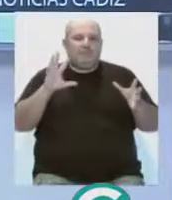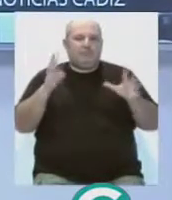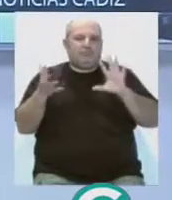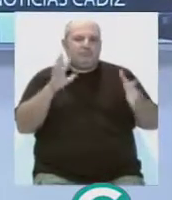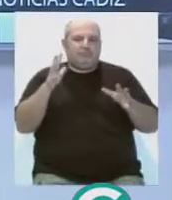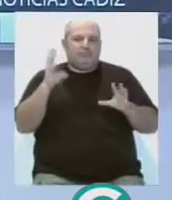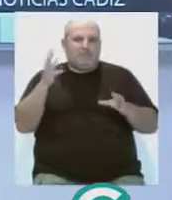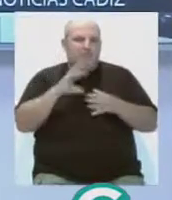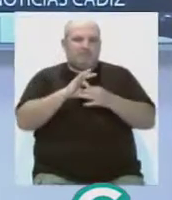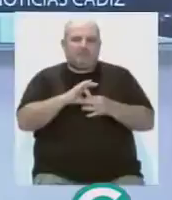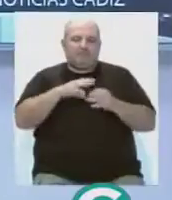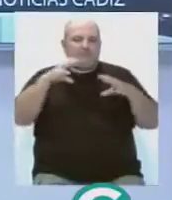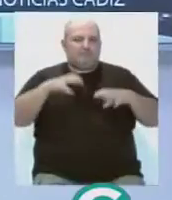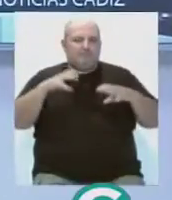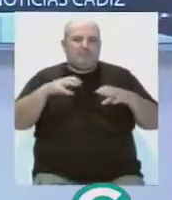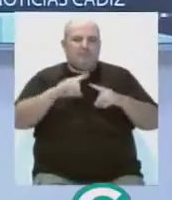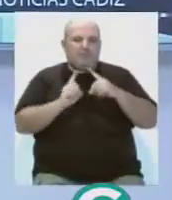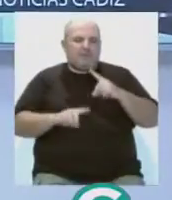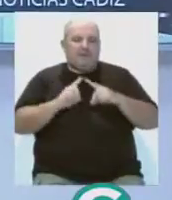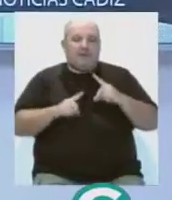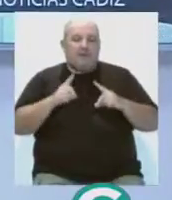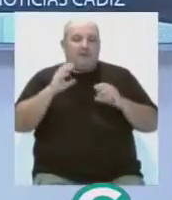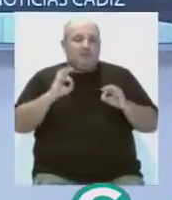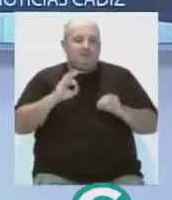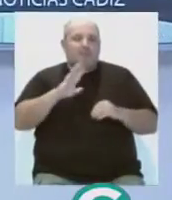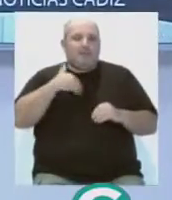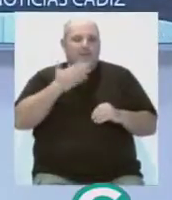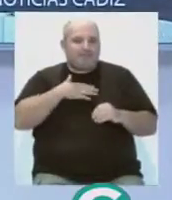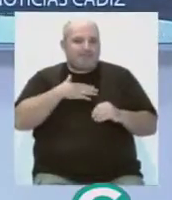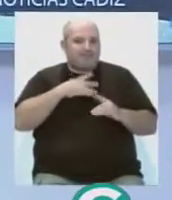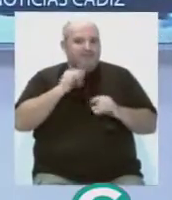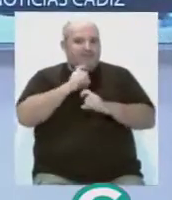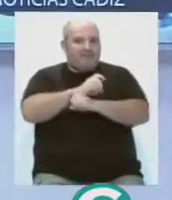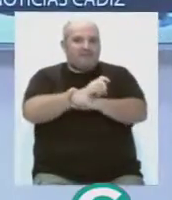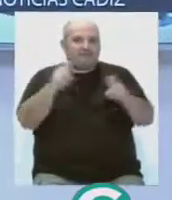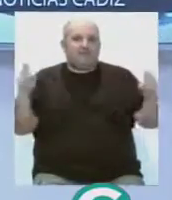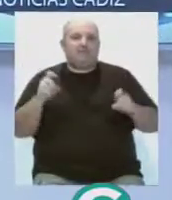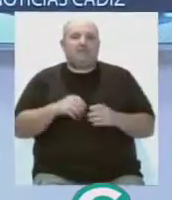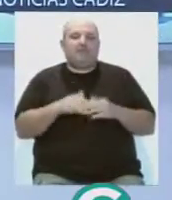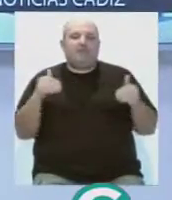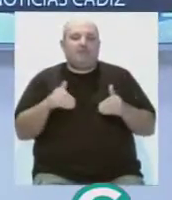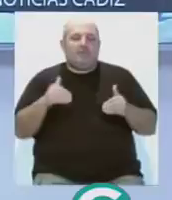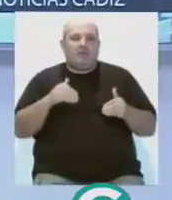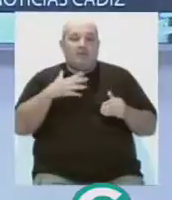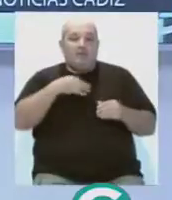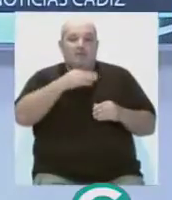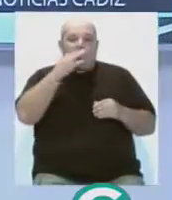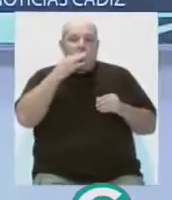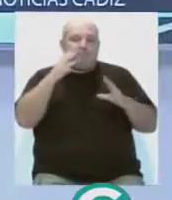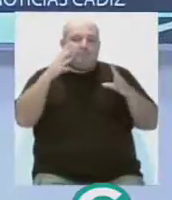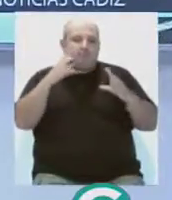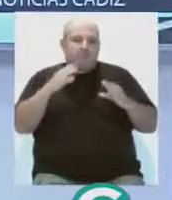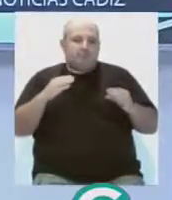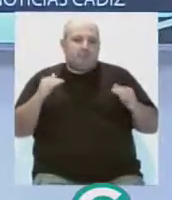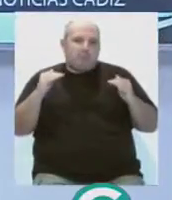Inestabilidad meteorológica acompañada de chubascos y tormentas es lo que nos acompañará sobre todo en el día de mañana jueves. Ya por la tarde se prevé